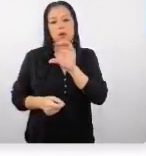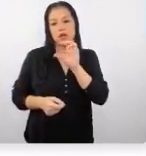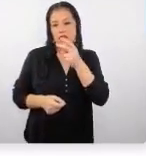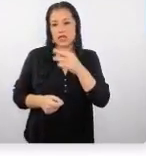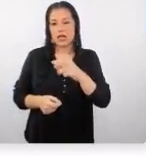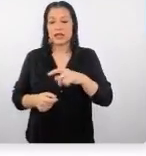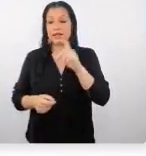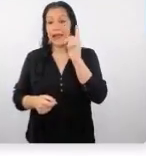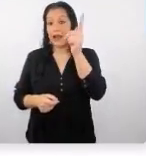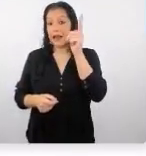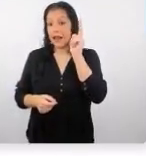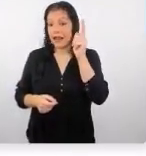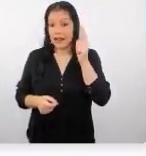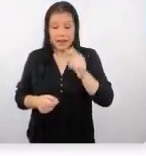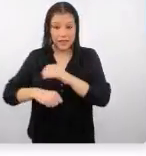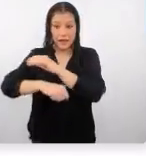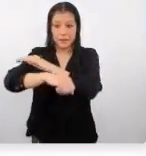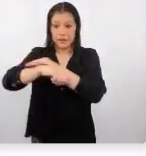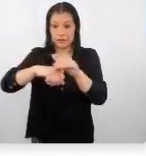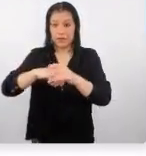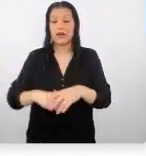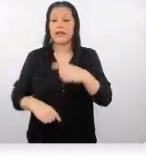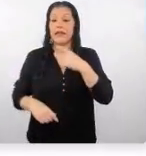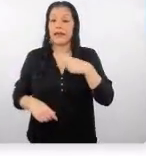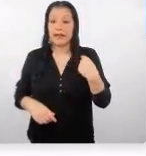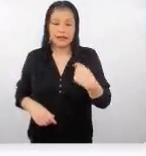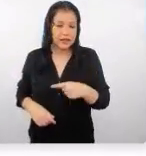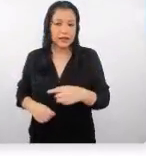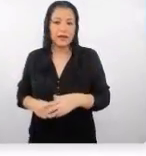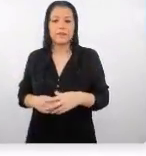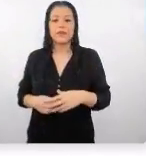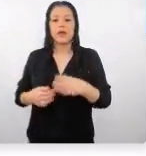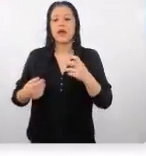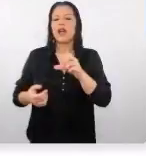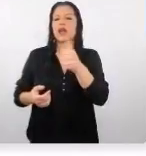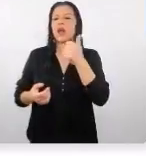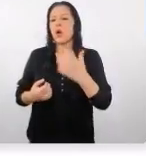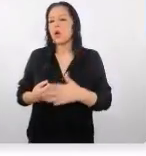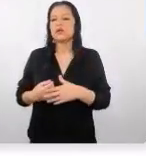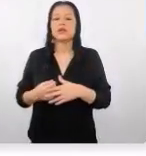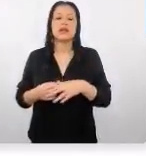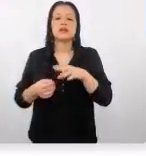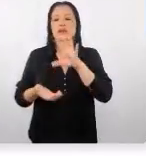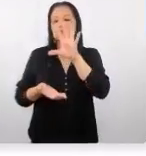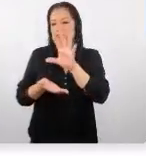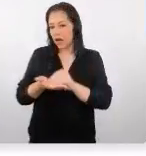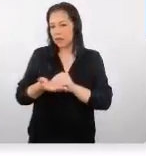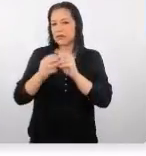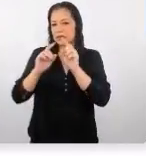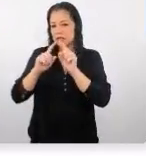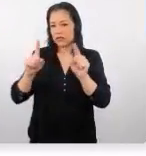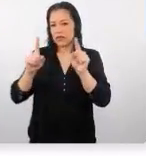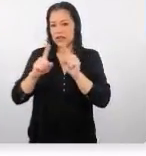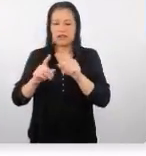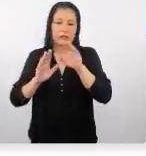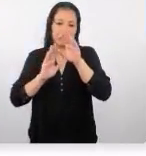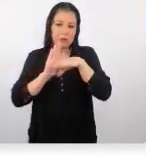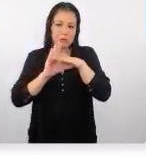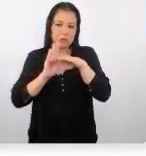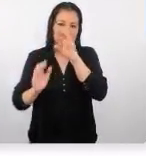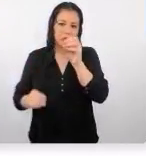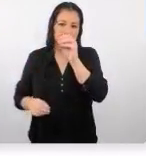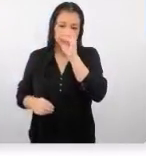líder en el mercado de plataformas digitales en China y luego vamos a ver otro tipo de plataformas que tienen menos importancia.